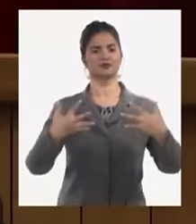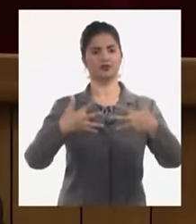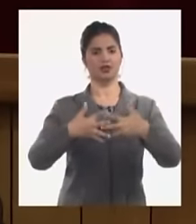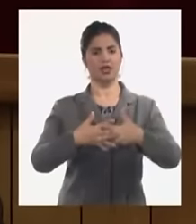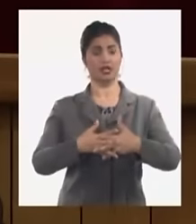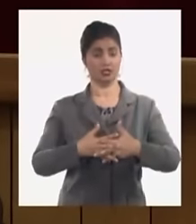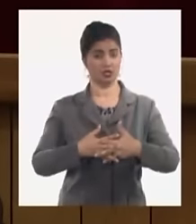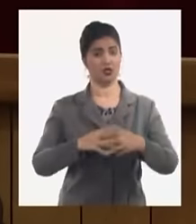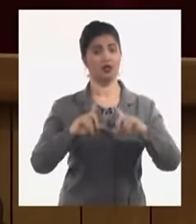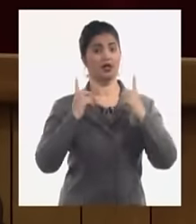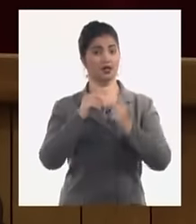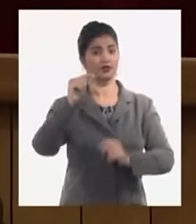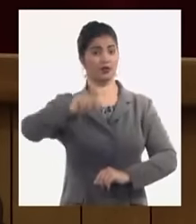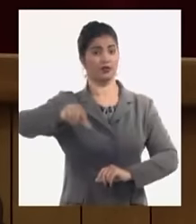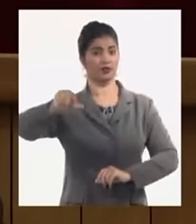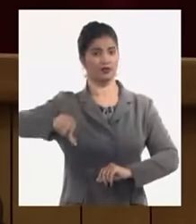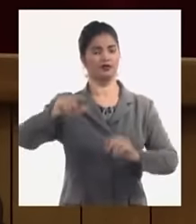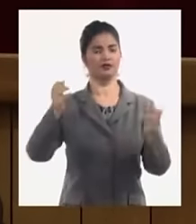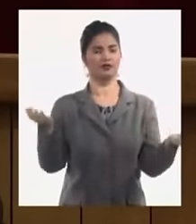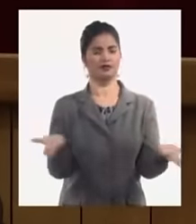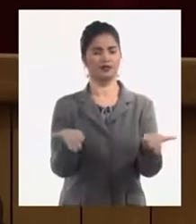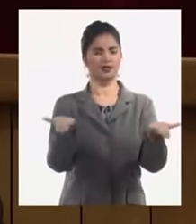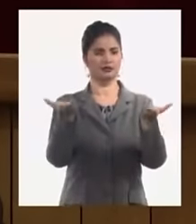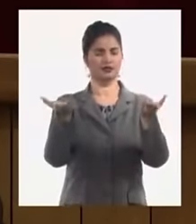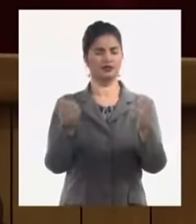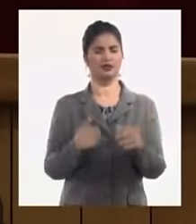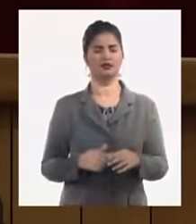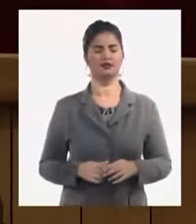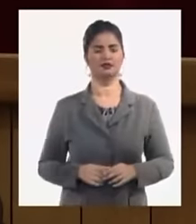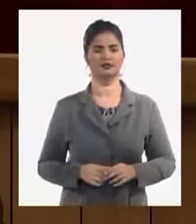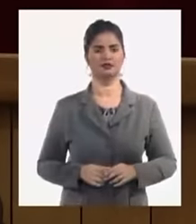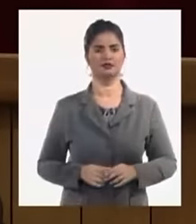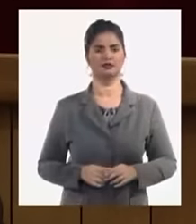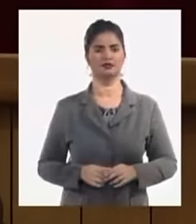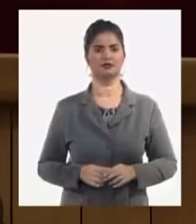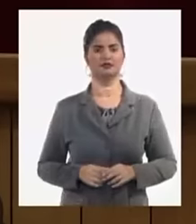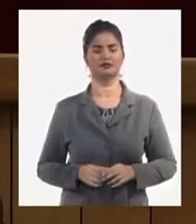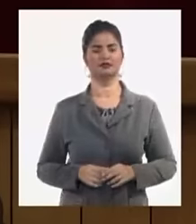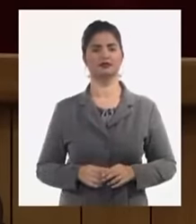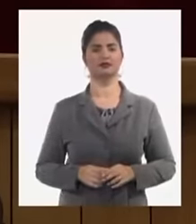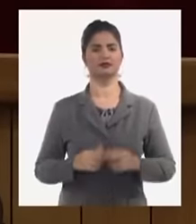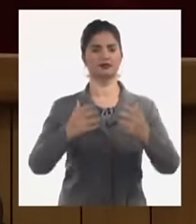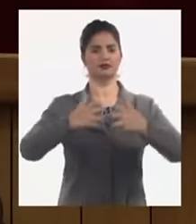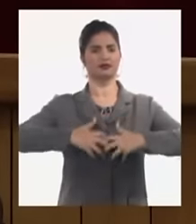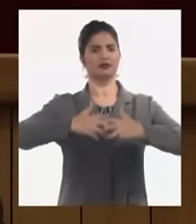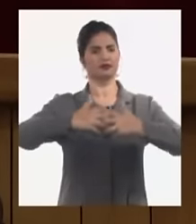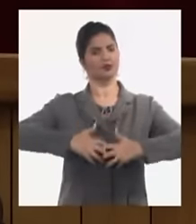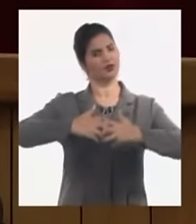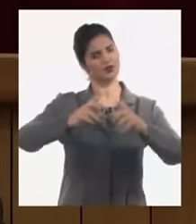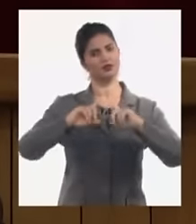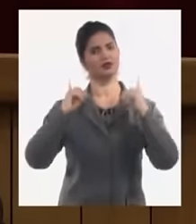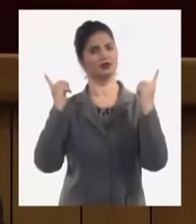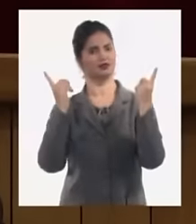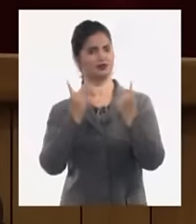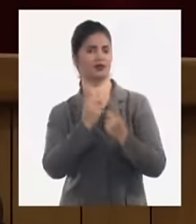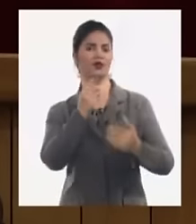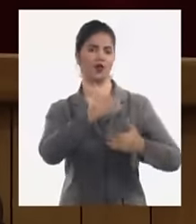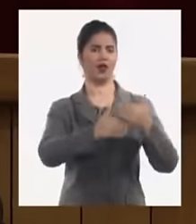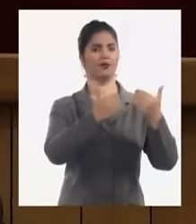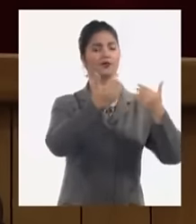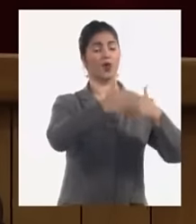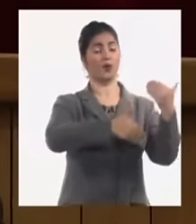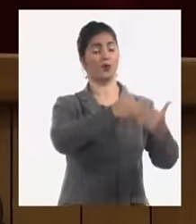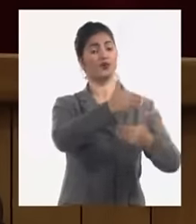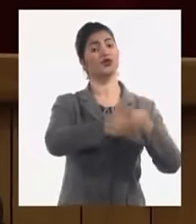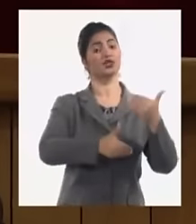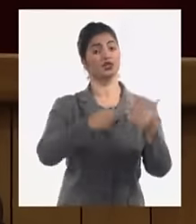revolución esa no es la voluntad del gobierno pero si hay que poner orden en muchas cosas pero si hay que conducir estos procesos y parte de esas